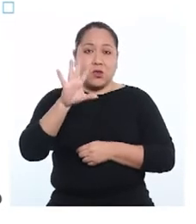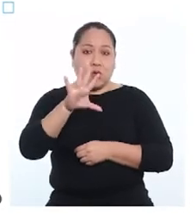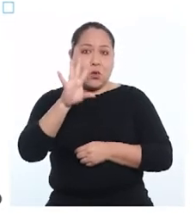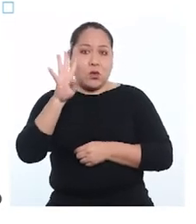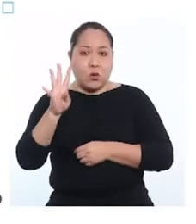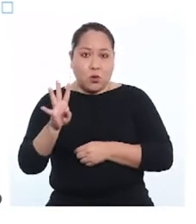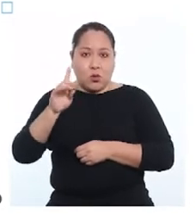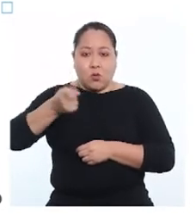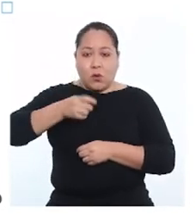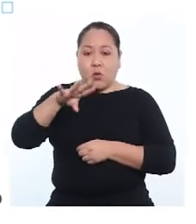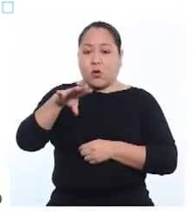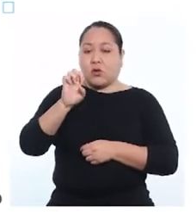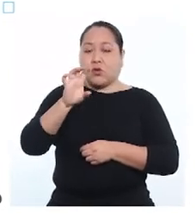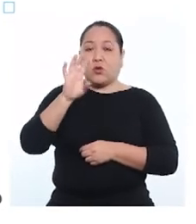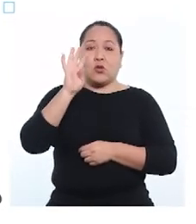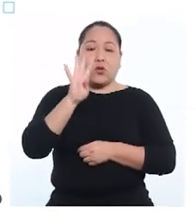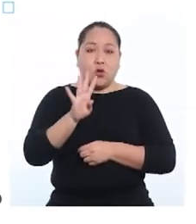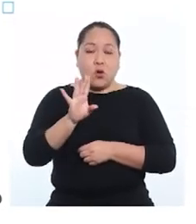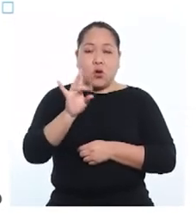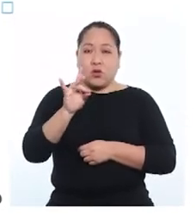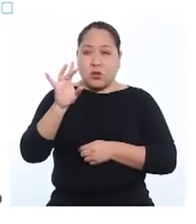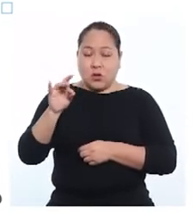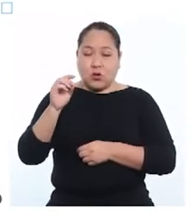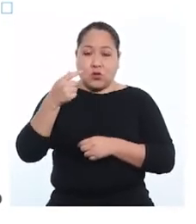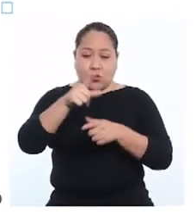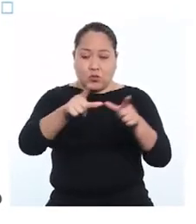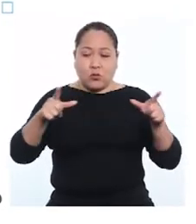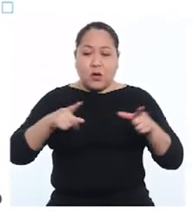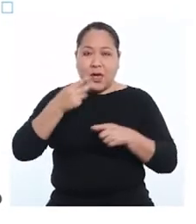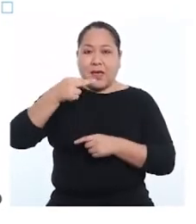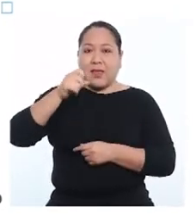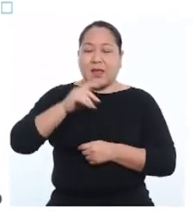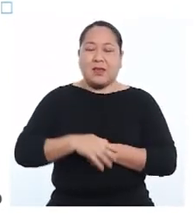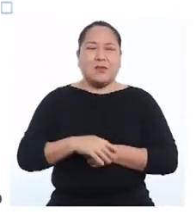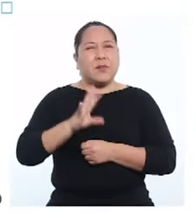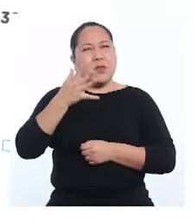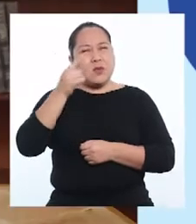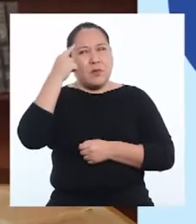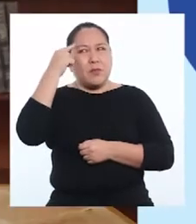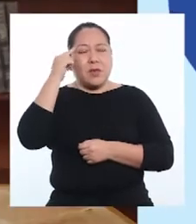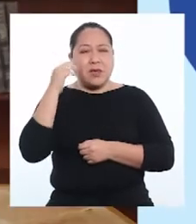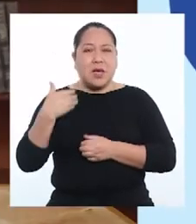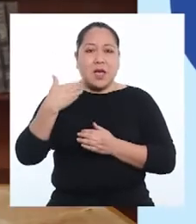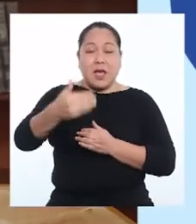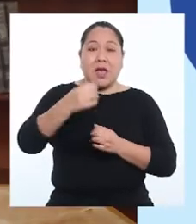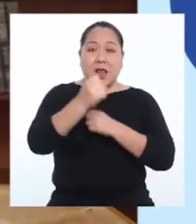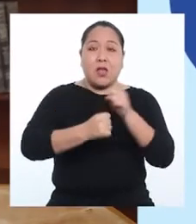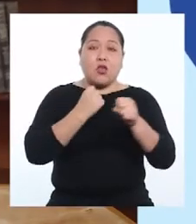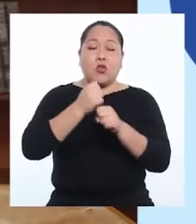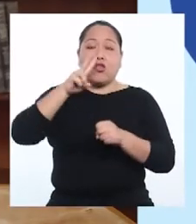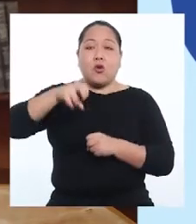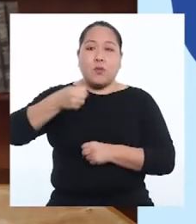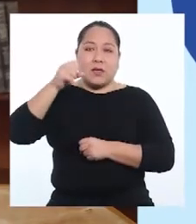y Bolivia con 154,488 hectáreas. Y se proyecta que para el año 2050